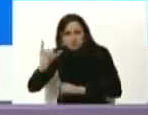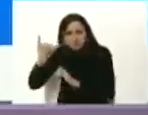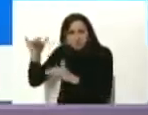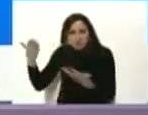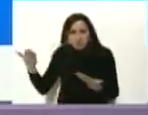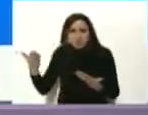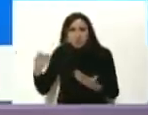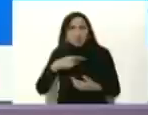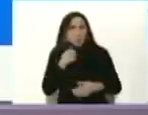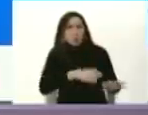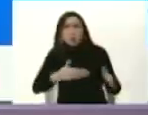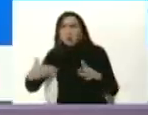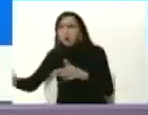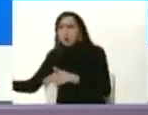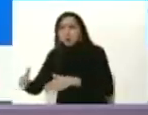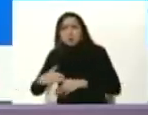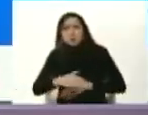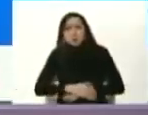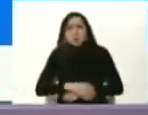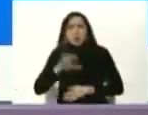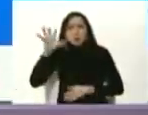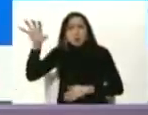Muertos y muertos y muertos.